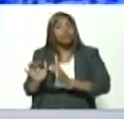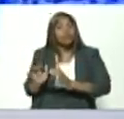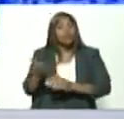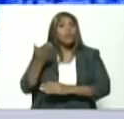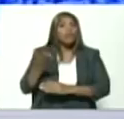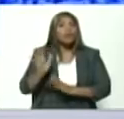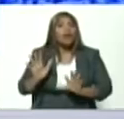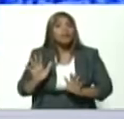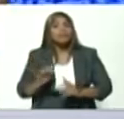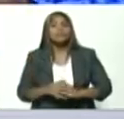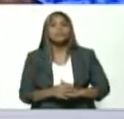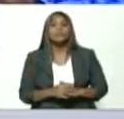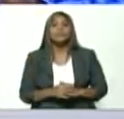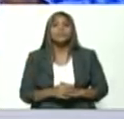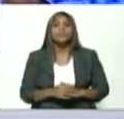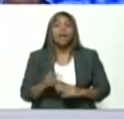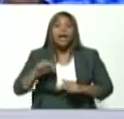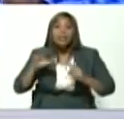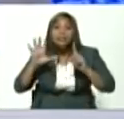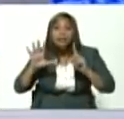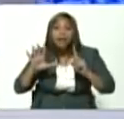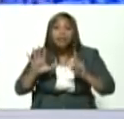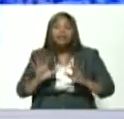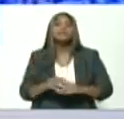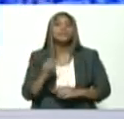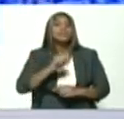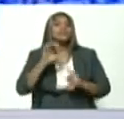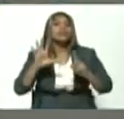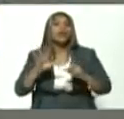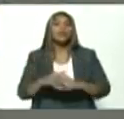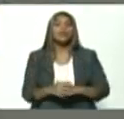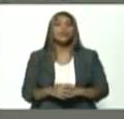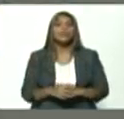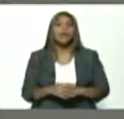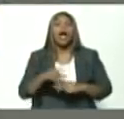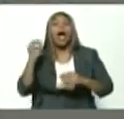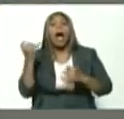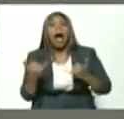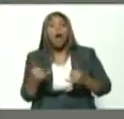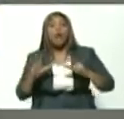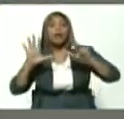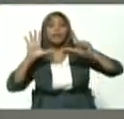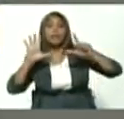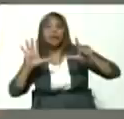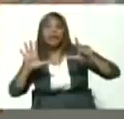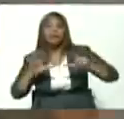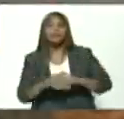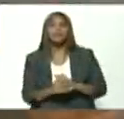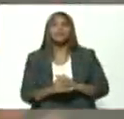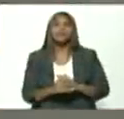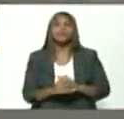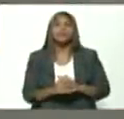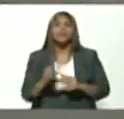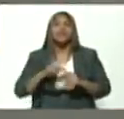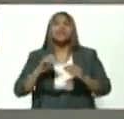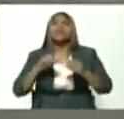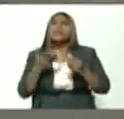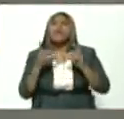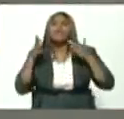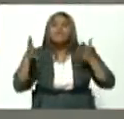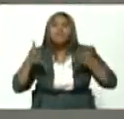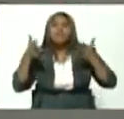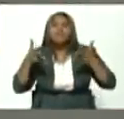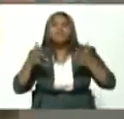este es el sexto ese es el sexto el séptimo es el que tiene que ver con la formación tecnopolítica